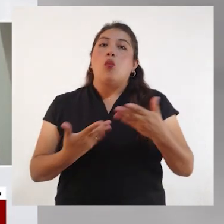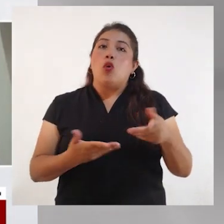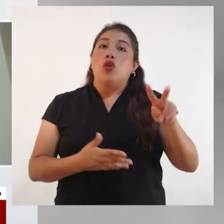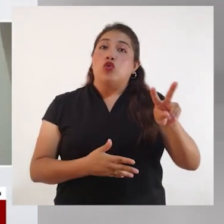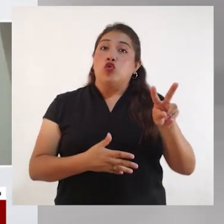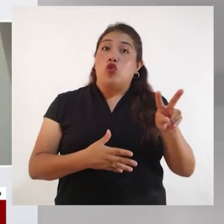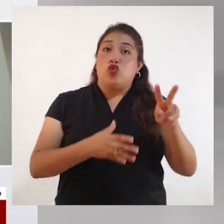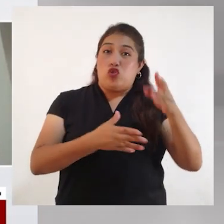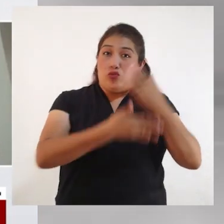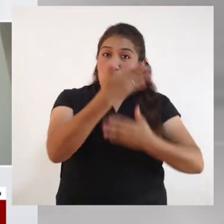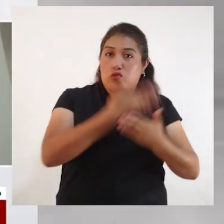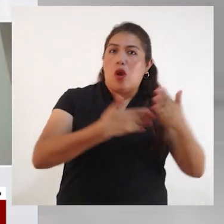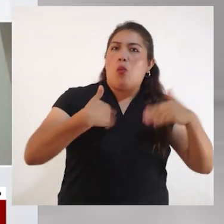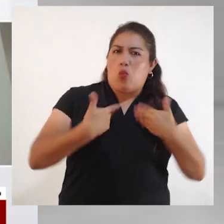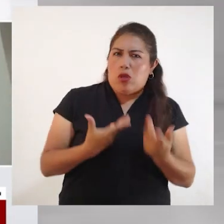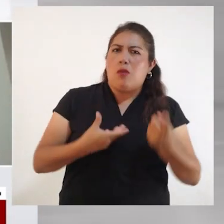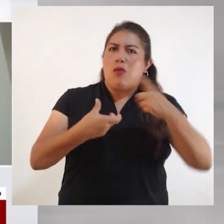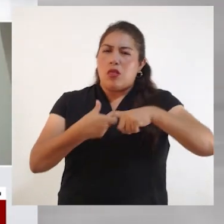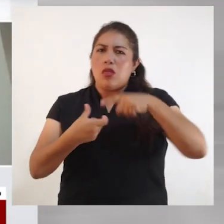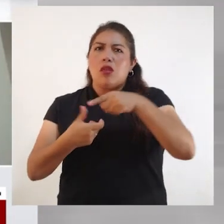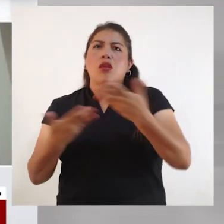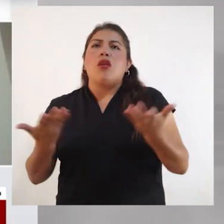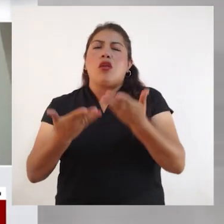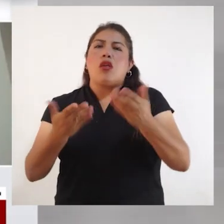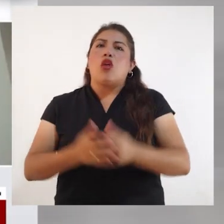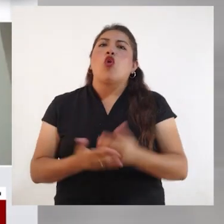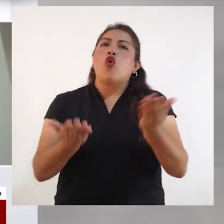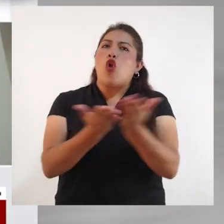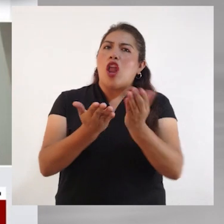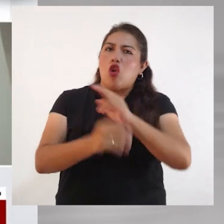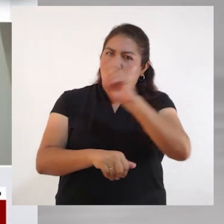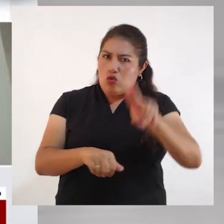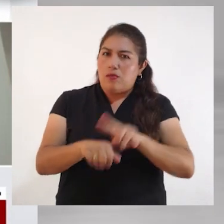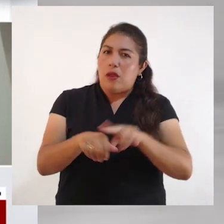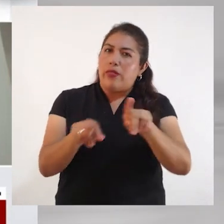discapacidad puedan participar en la educación básica regular.